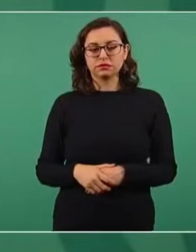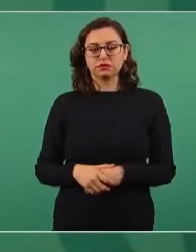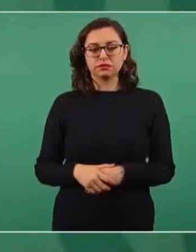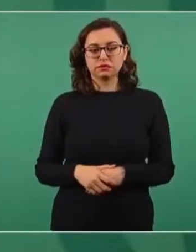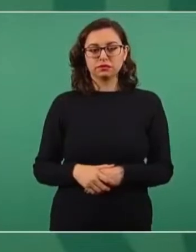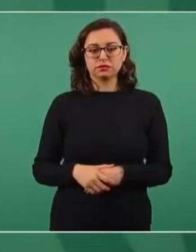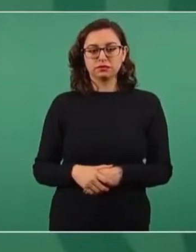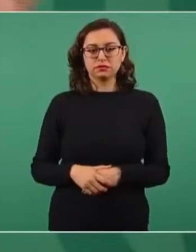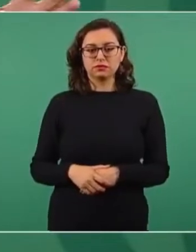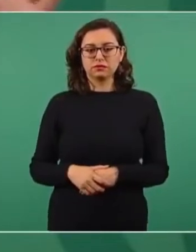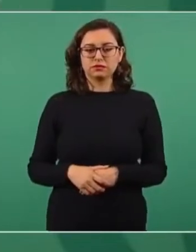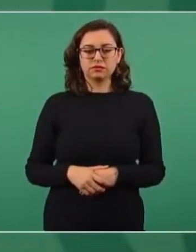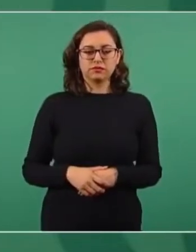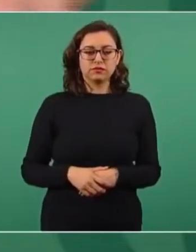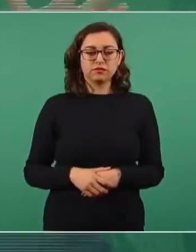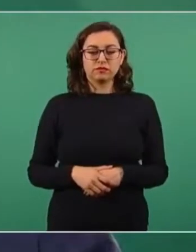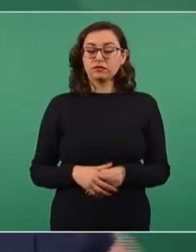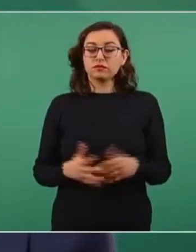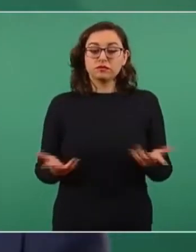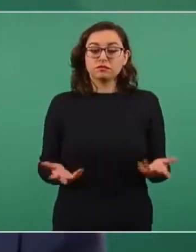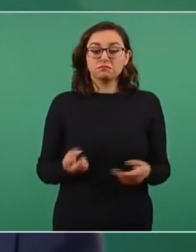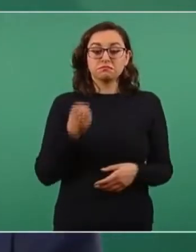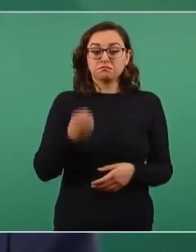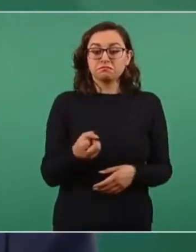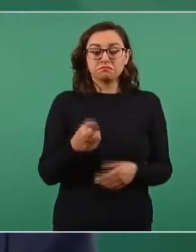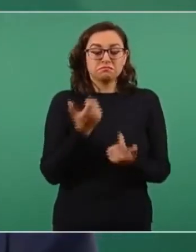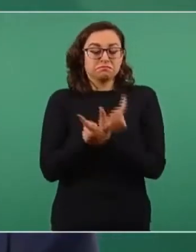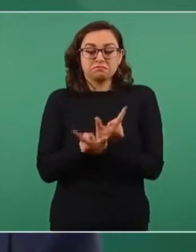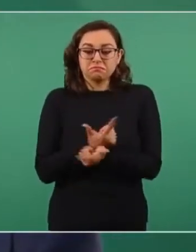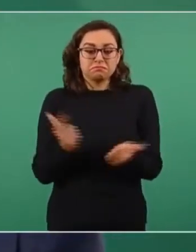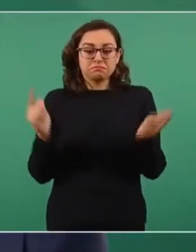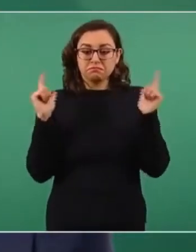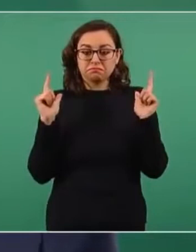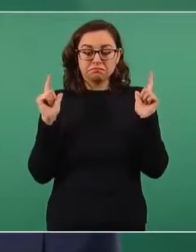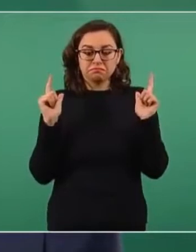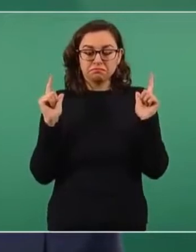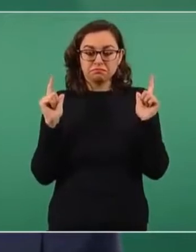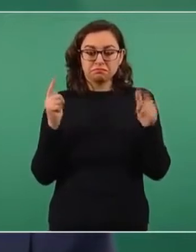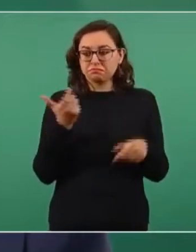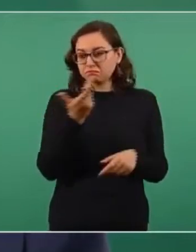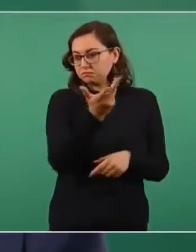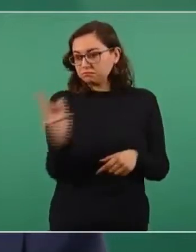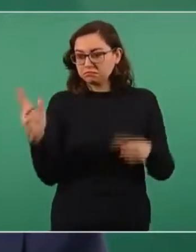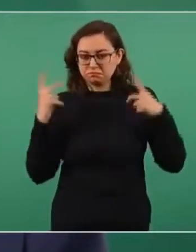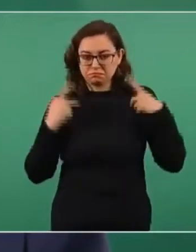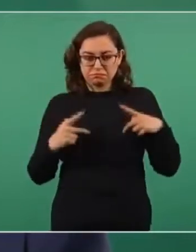O sea, esa es la libertad. Y tenerle confianza a la gente,